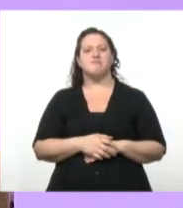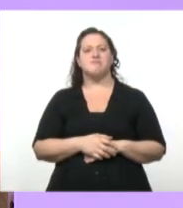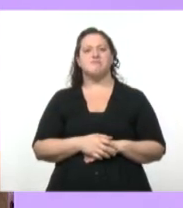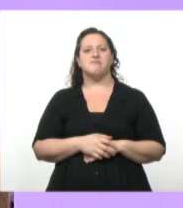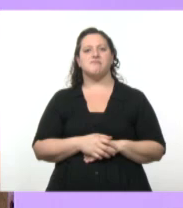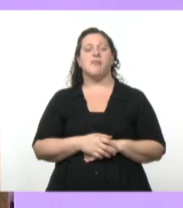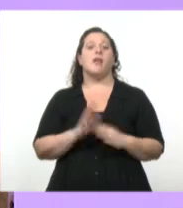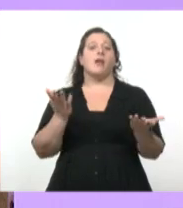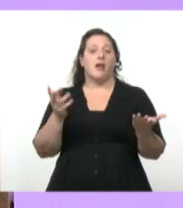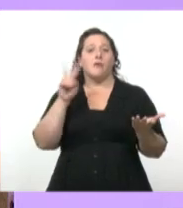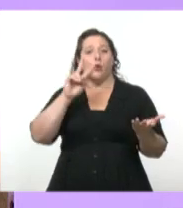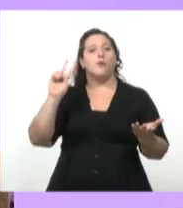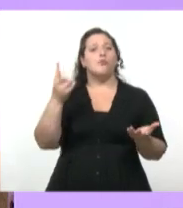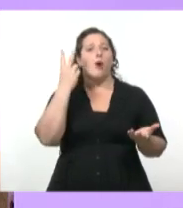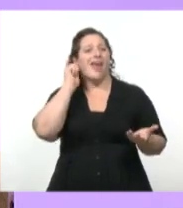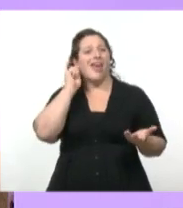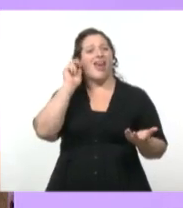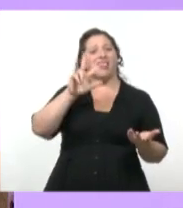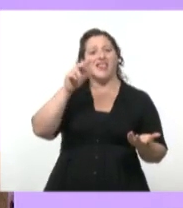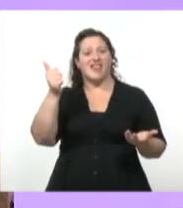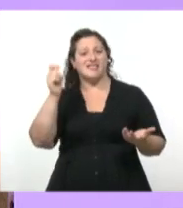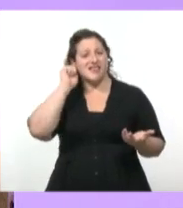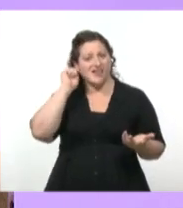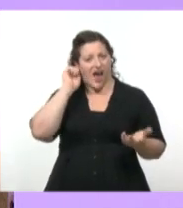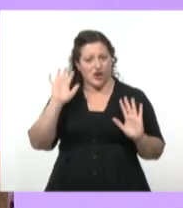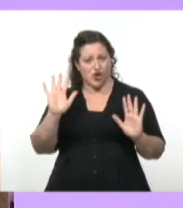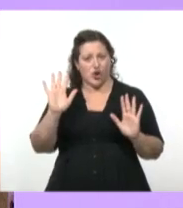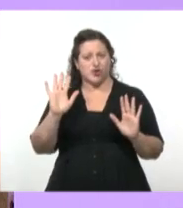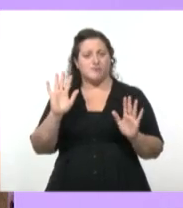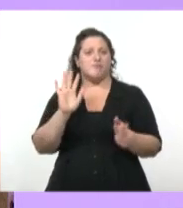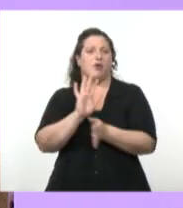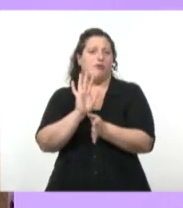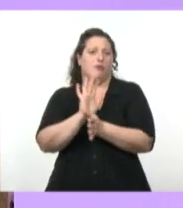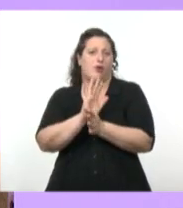Muere a los 36 años, termina con su vida en realidad.